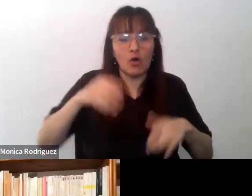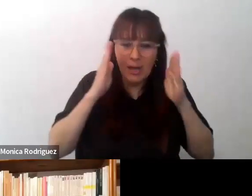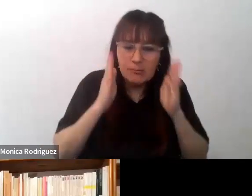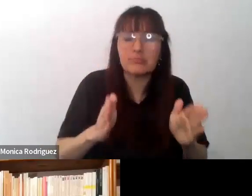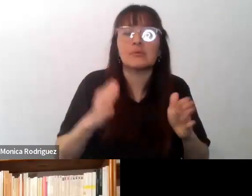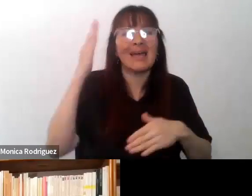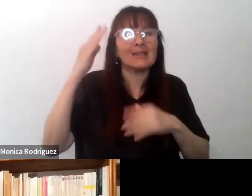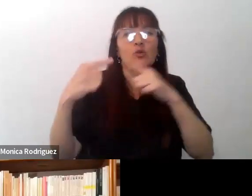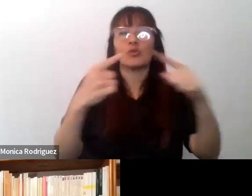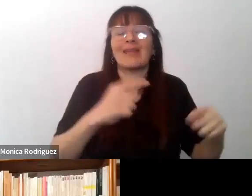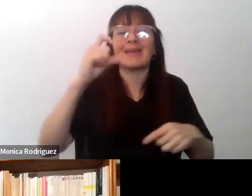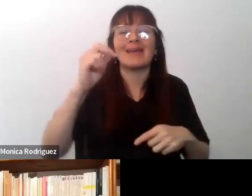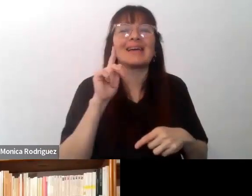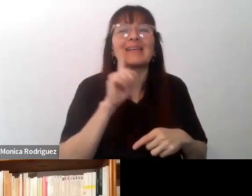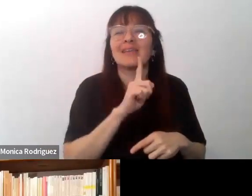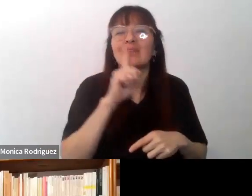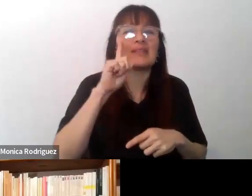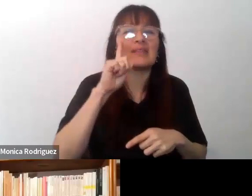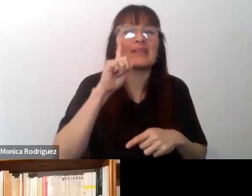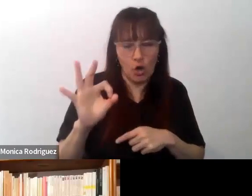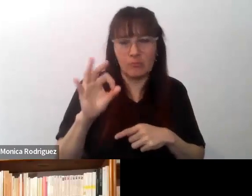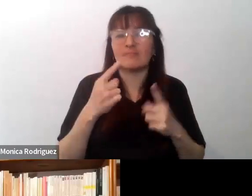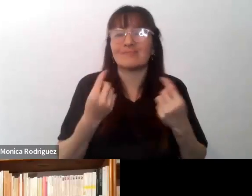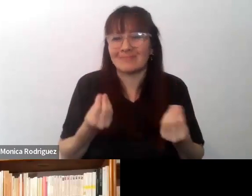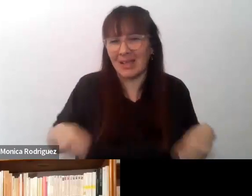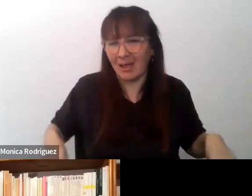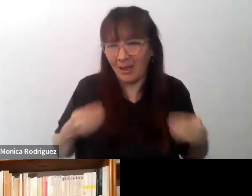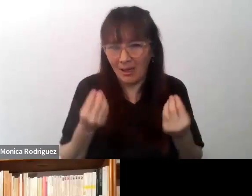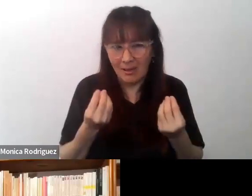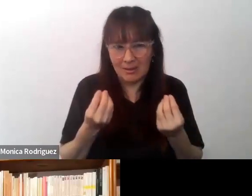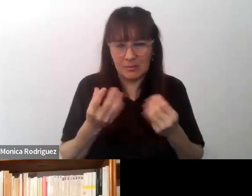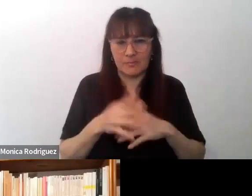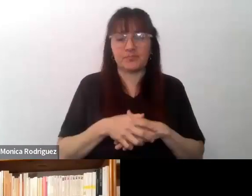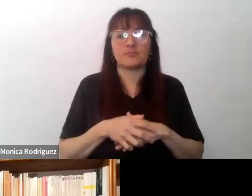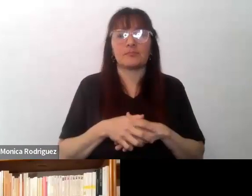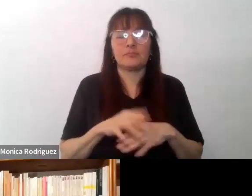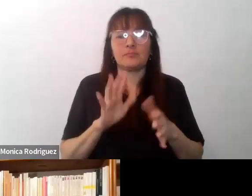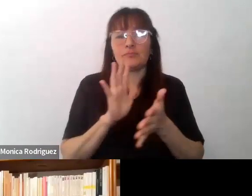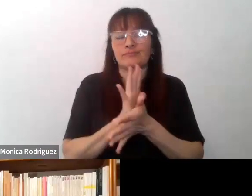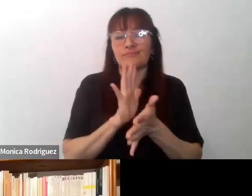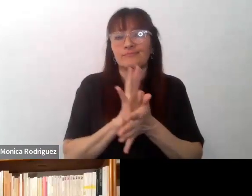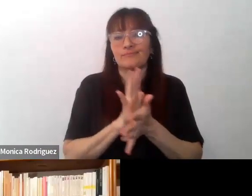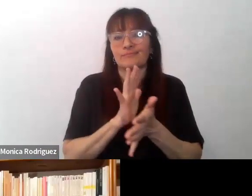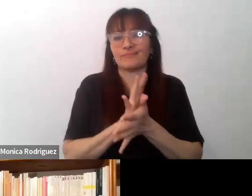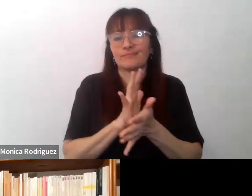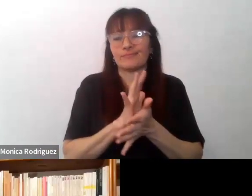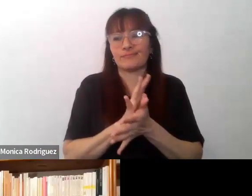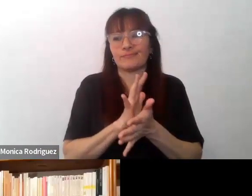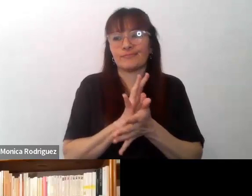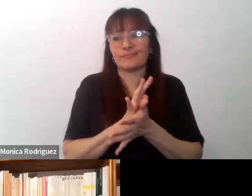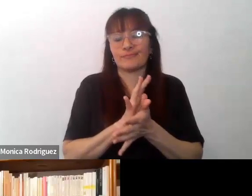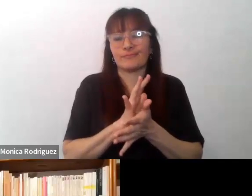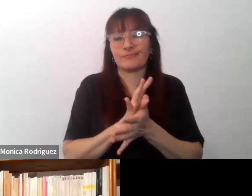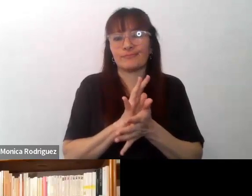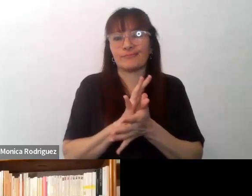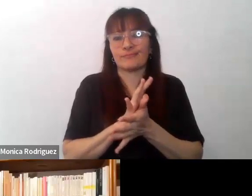reflexivo. Lo intercultural crítico es un corte epistemológico con respecto a lo